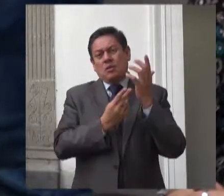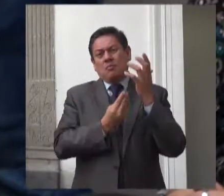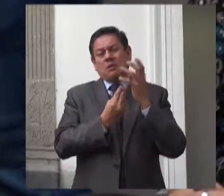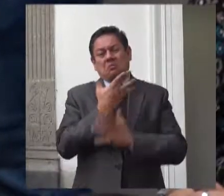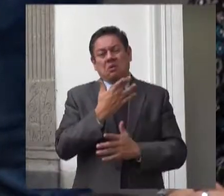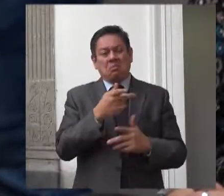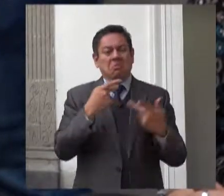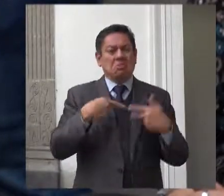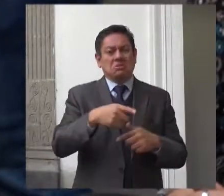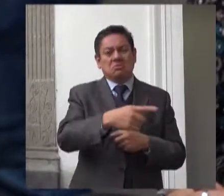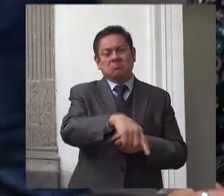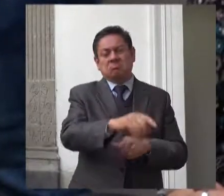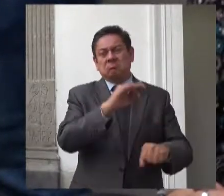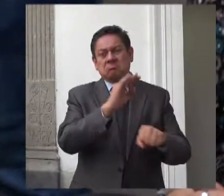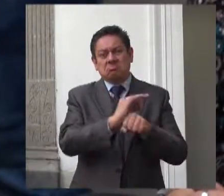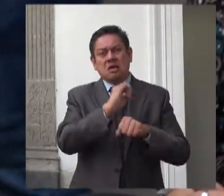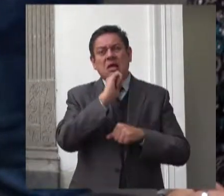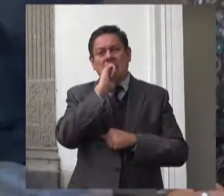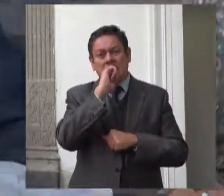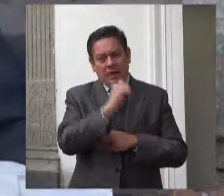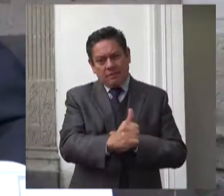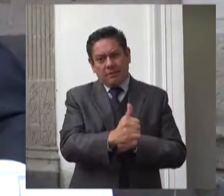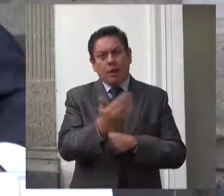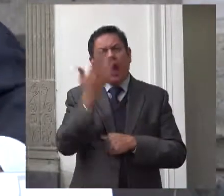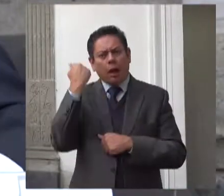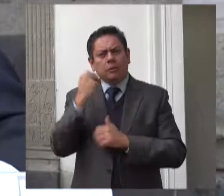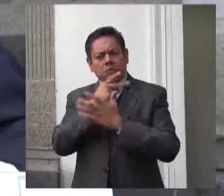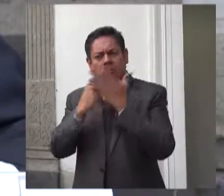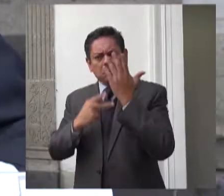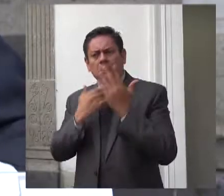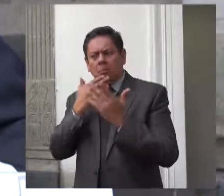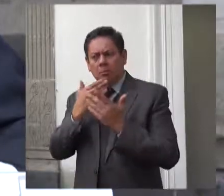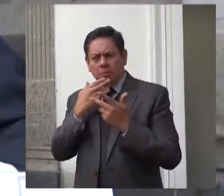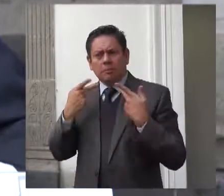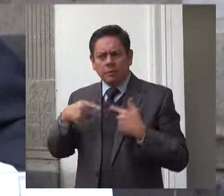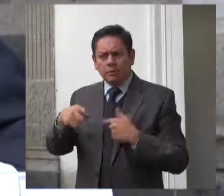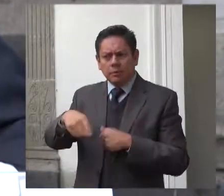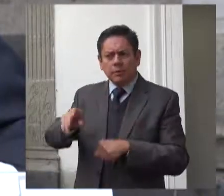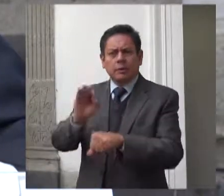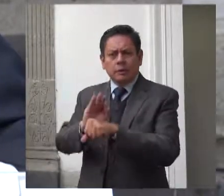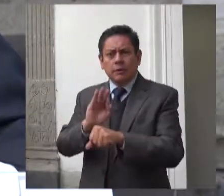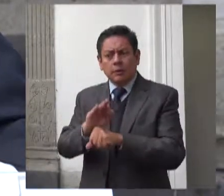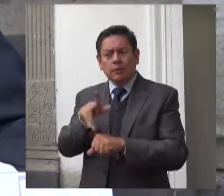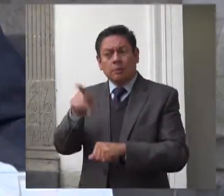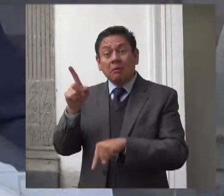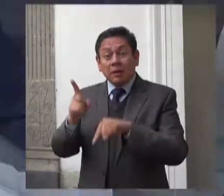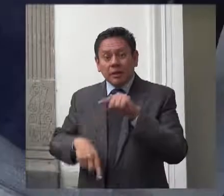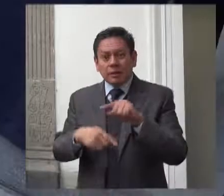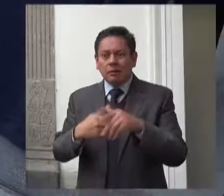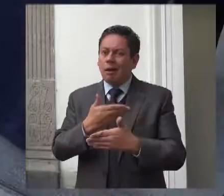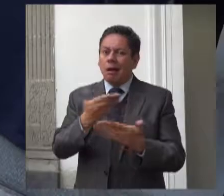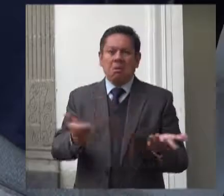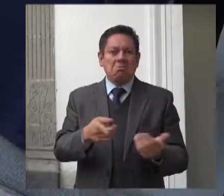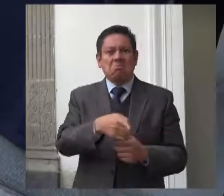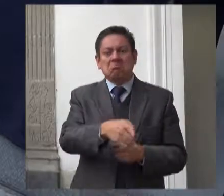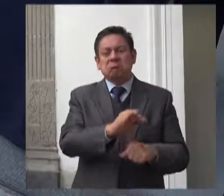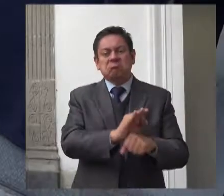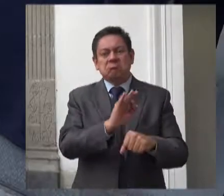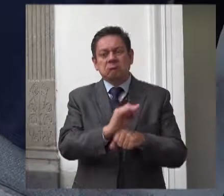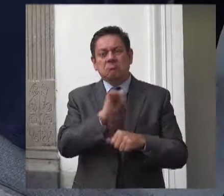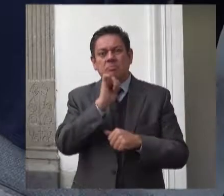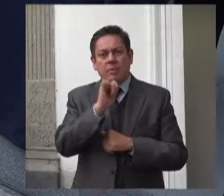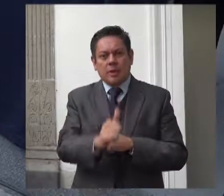de los beneficiarios del extinto Programa de Estancias Infantiles. Los estados de la República que